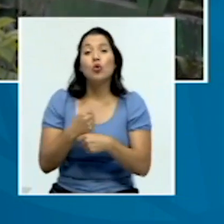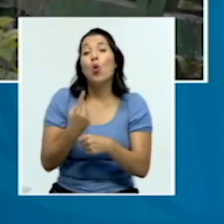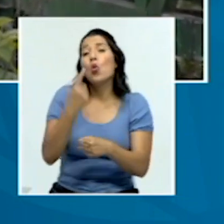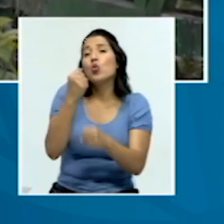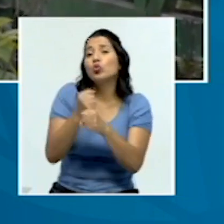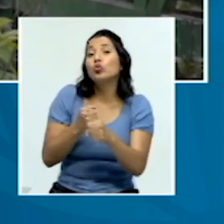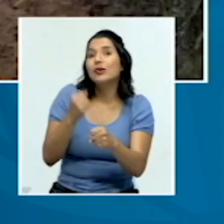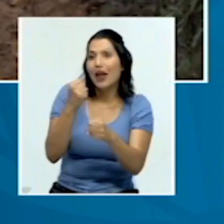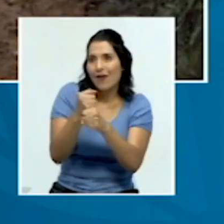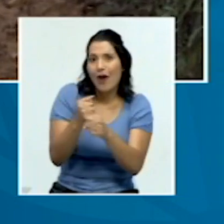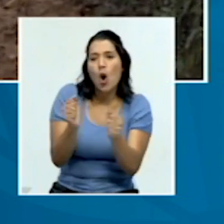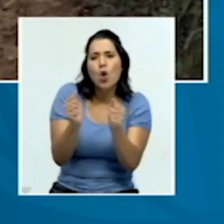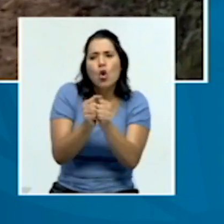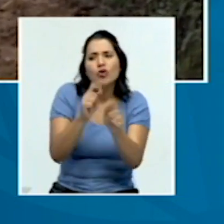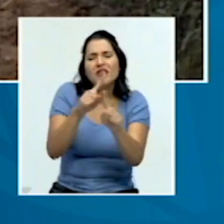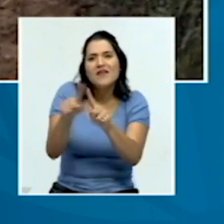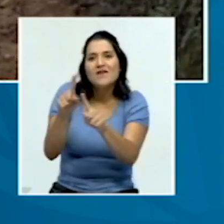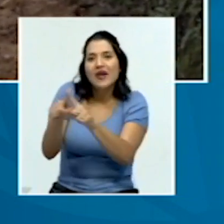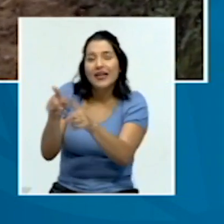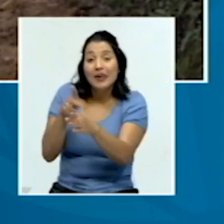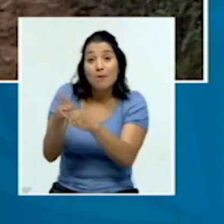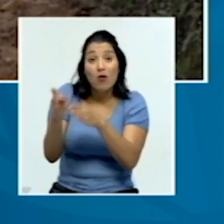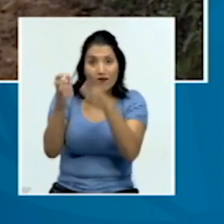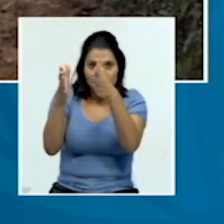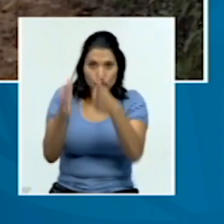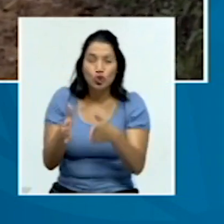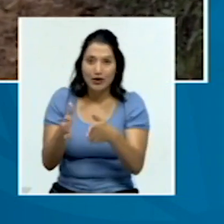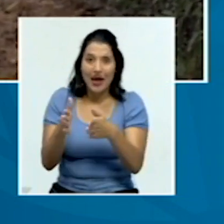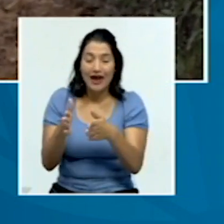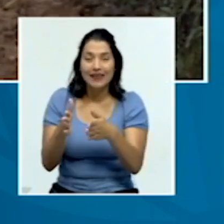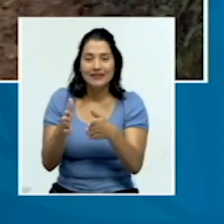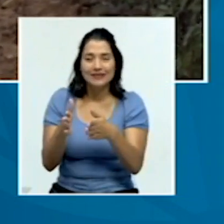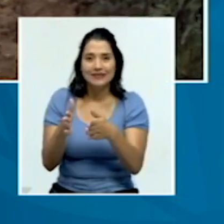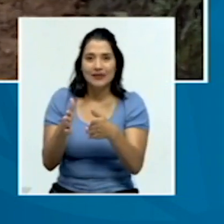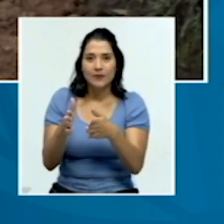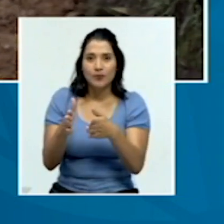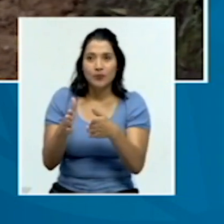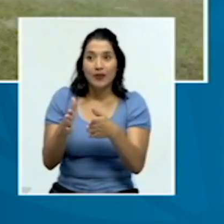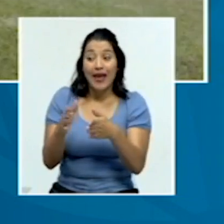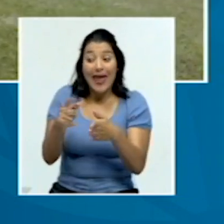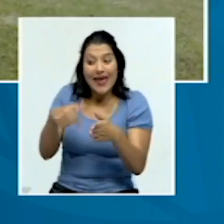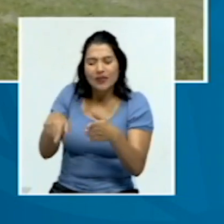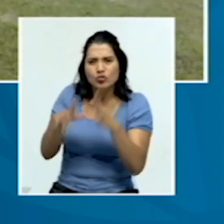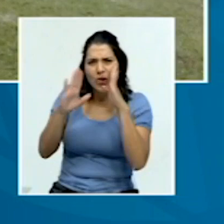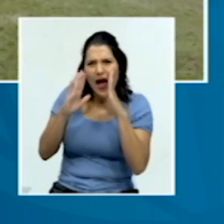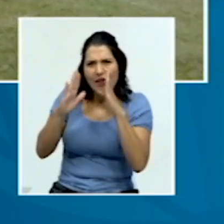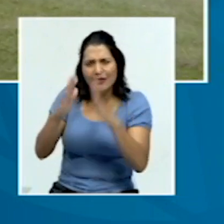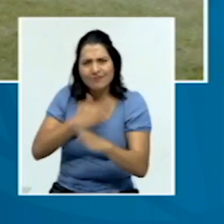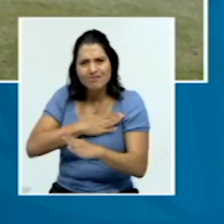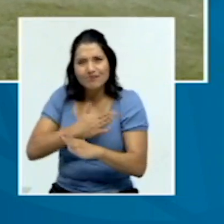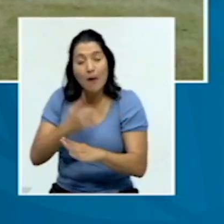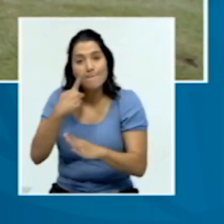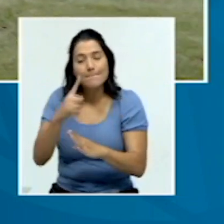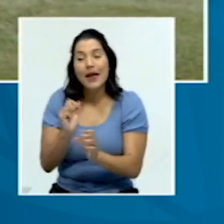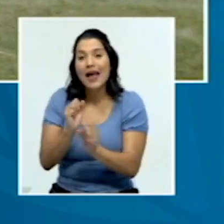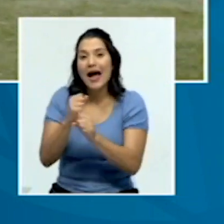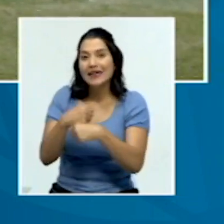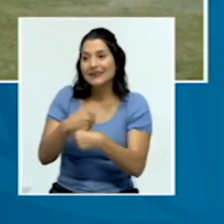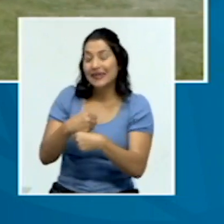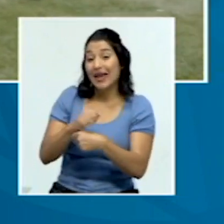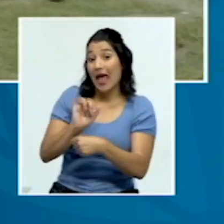interdisciplinario con todos los profesionales que se encuentran atentos y prestos para realizar estas funciones,